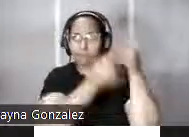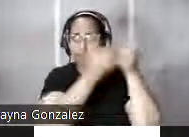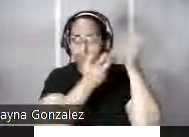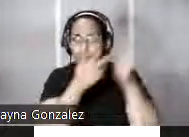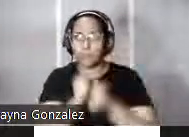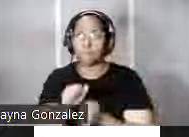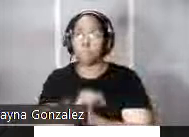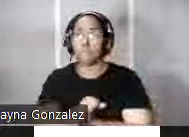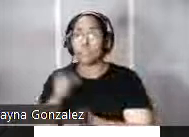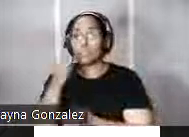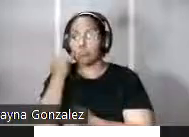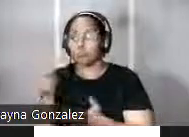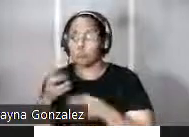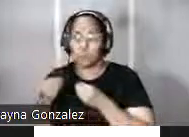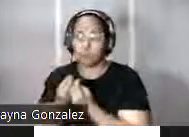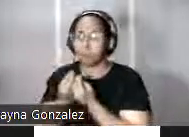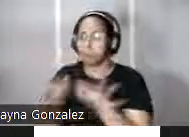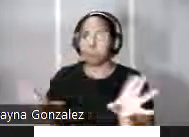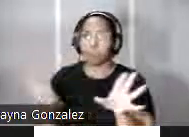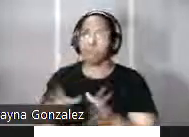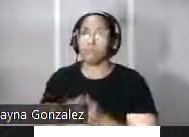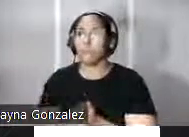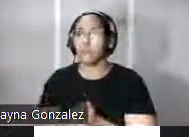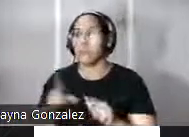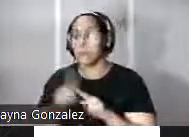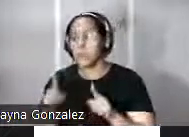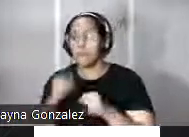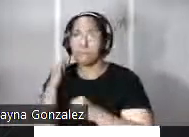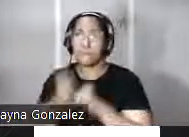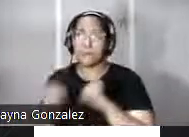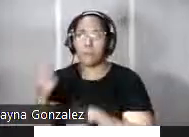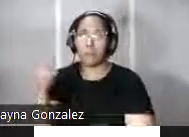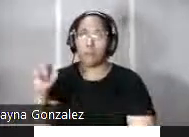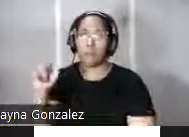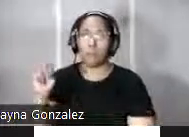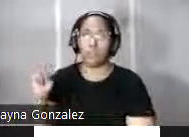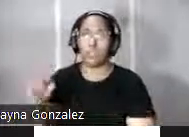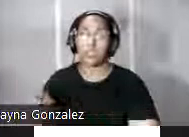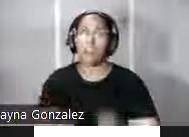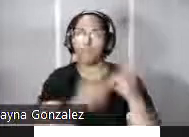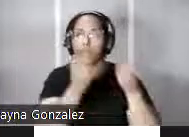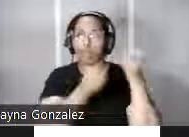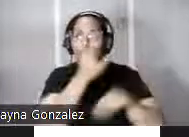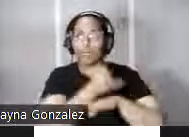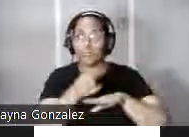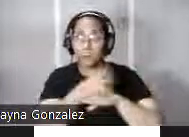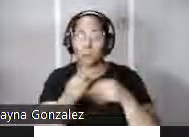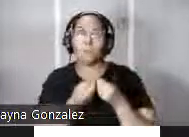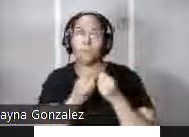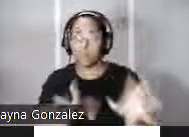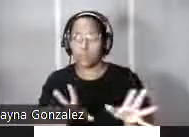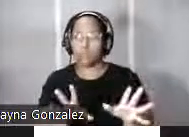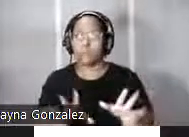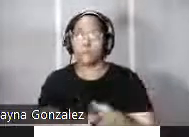conseguir su rendición las tropas españolas no se rindieron y finalmente los holandeses incendiaron la isla perdiendo en ese momento la mayoría